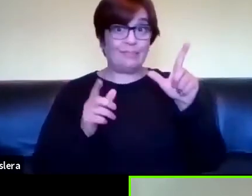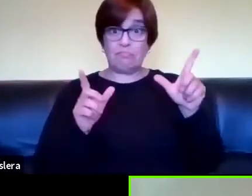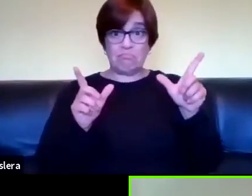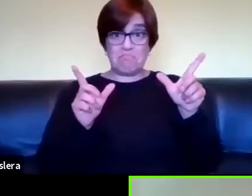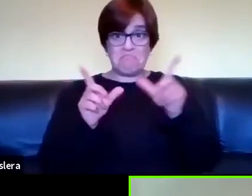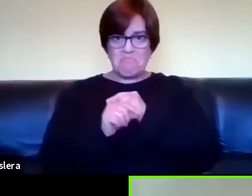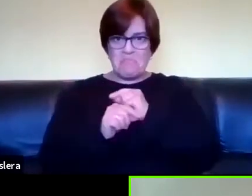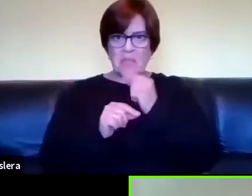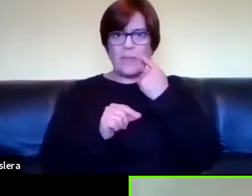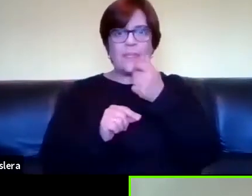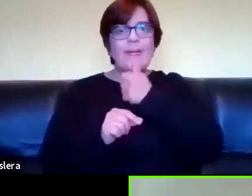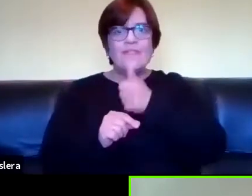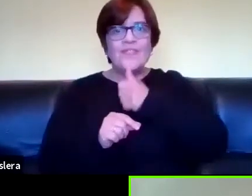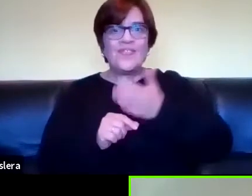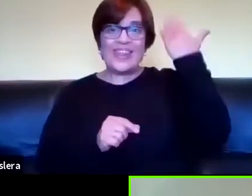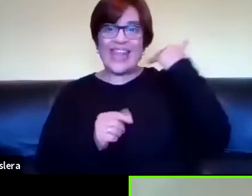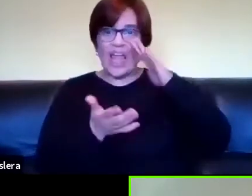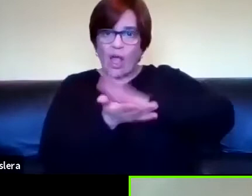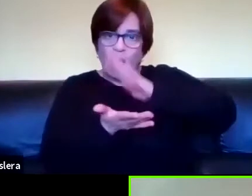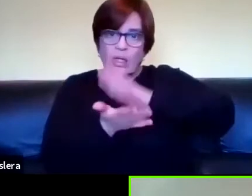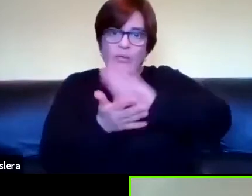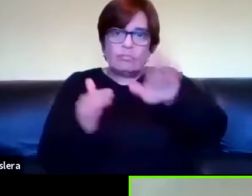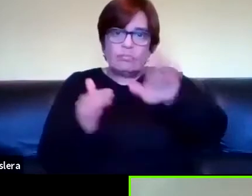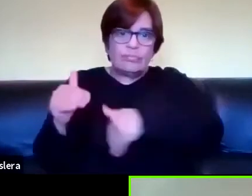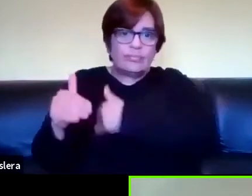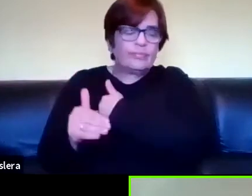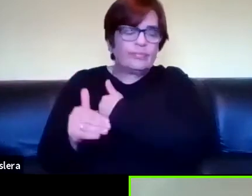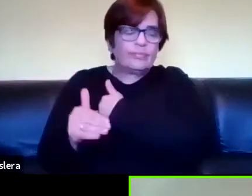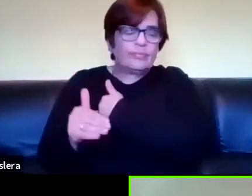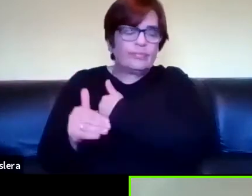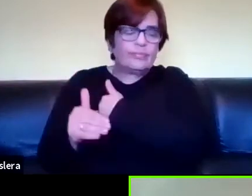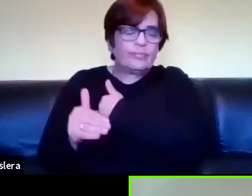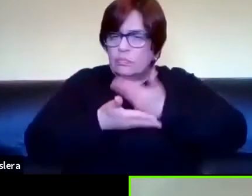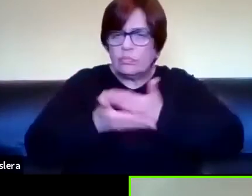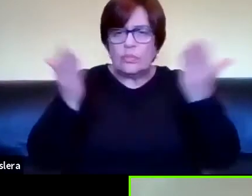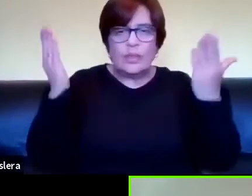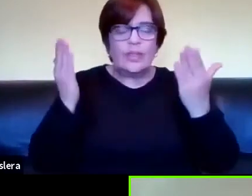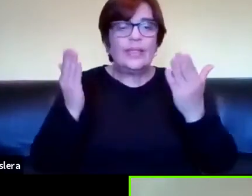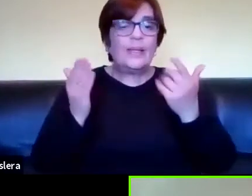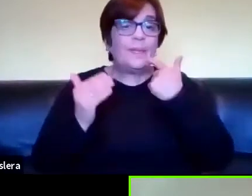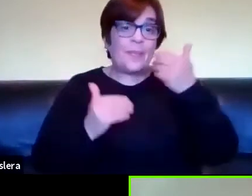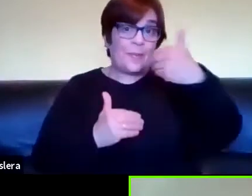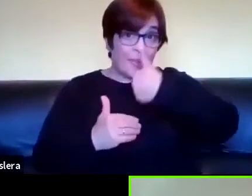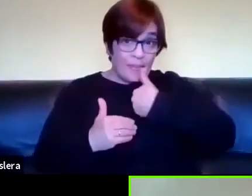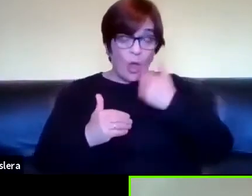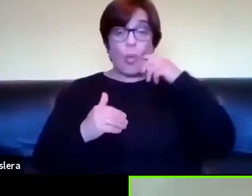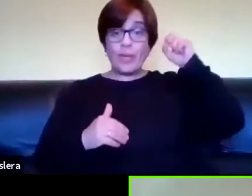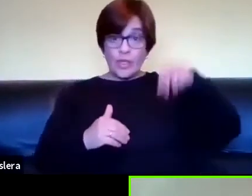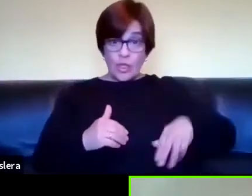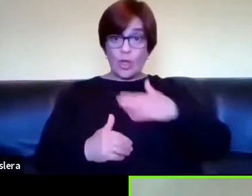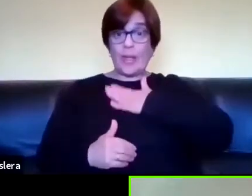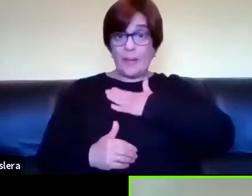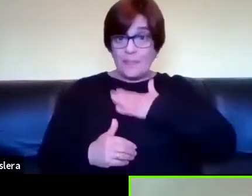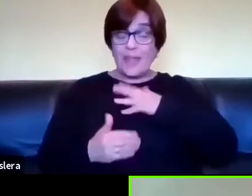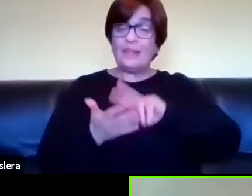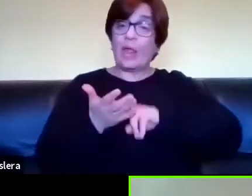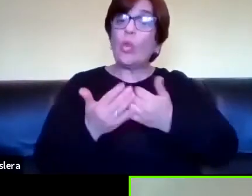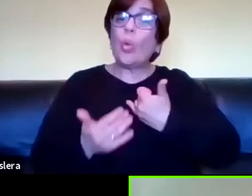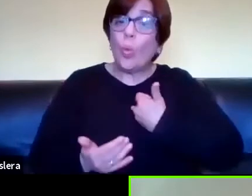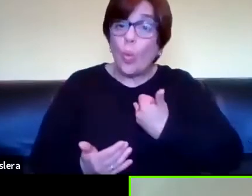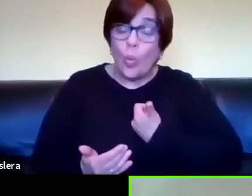viejo testamento y lo acaban de ya presentar de hecho me pidieron a mí mi opinión de sus prácticas trautológicas y yo